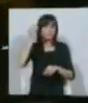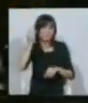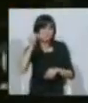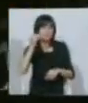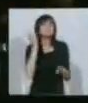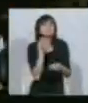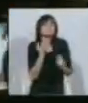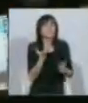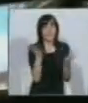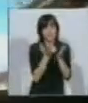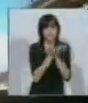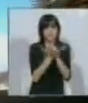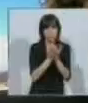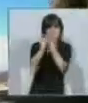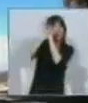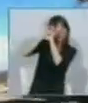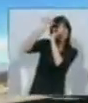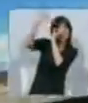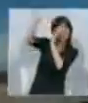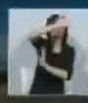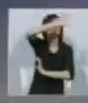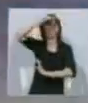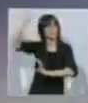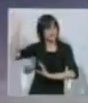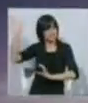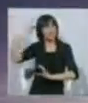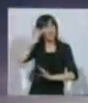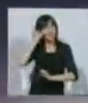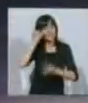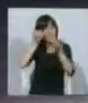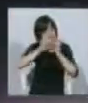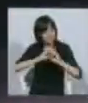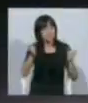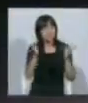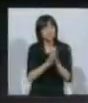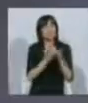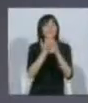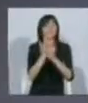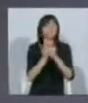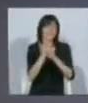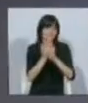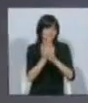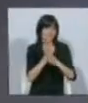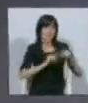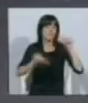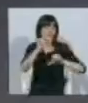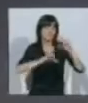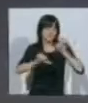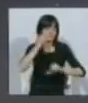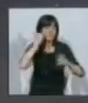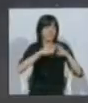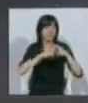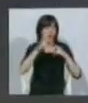astronómicos, y va a ser puesta en marcha por el Ministerio de Ciencia, Tecnología e Innovación Productiva de la